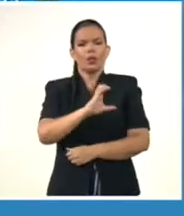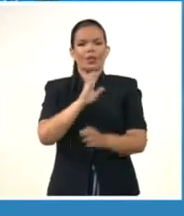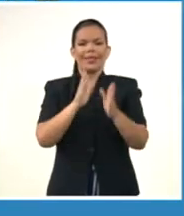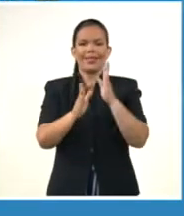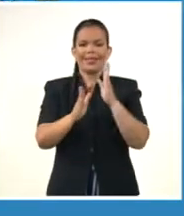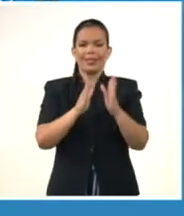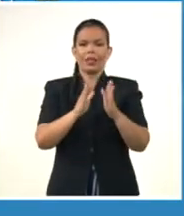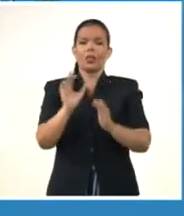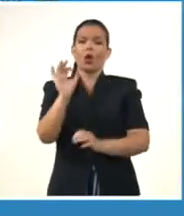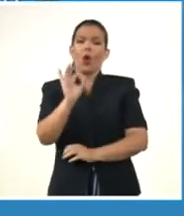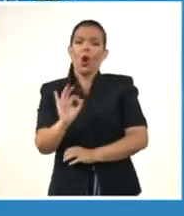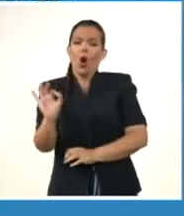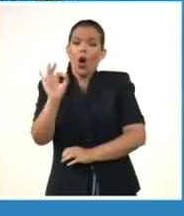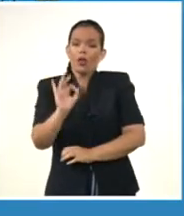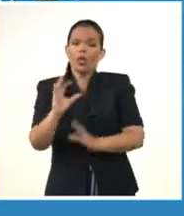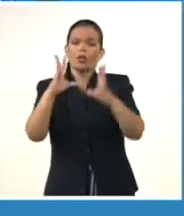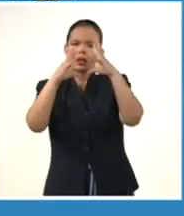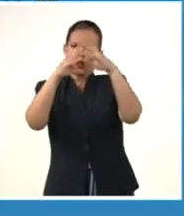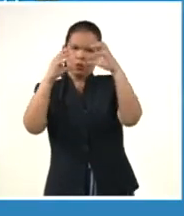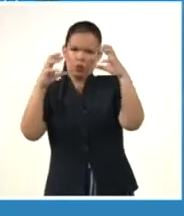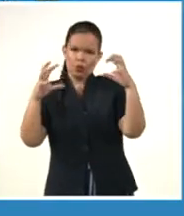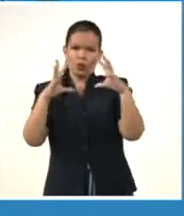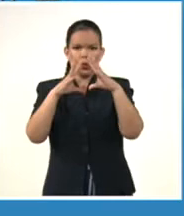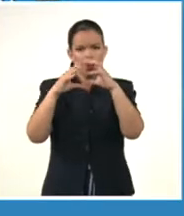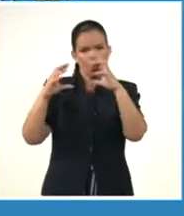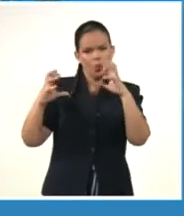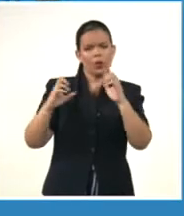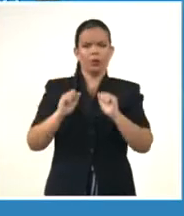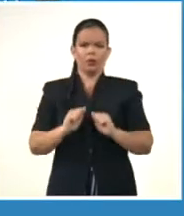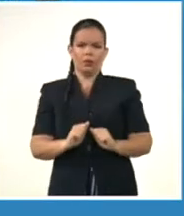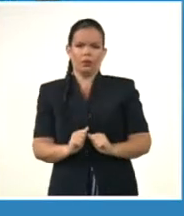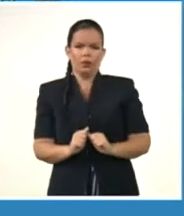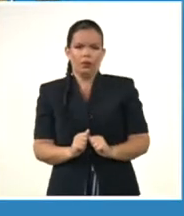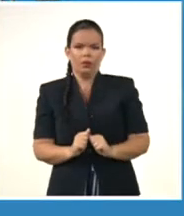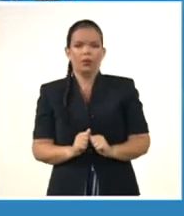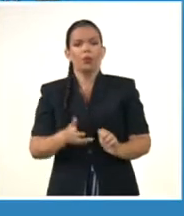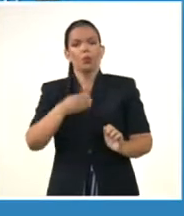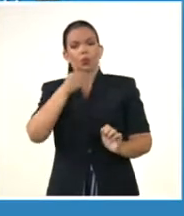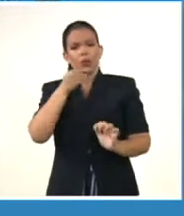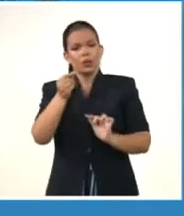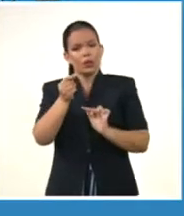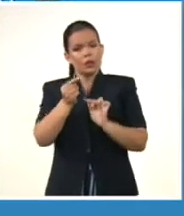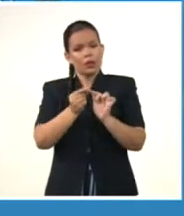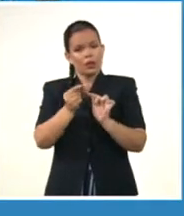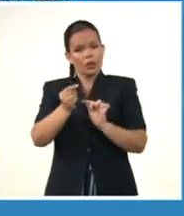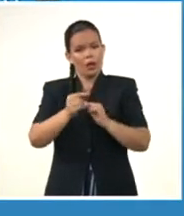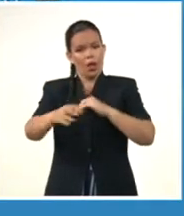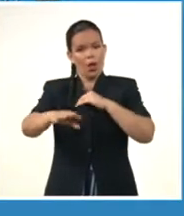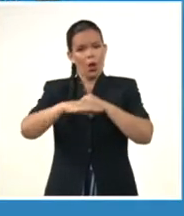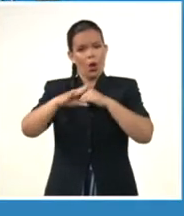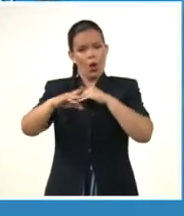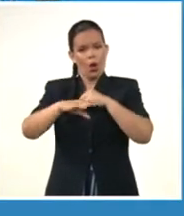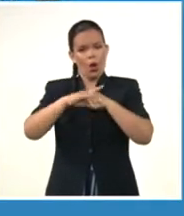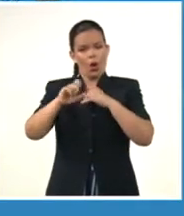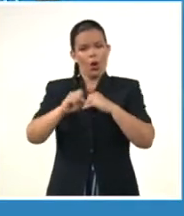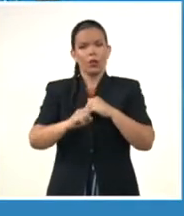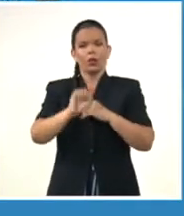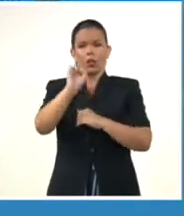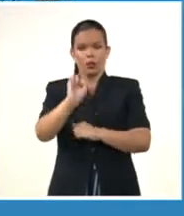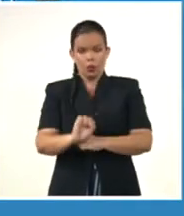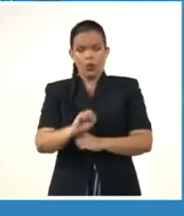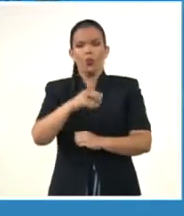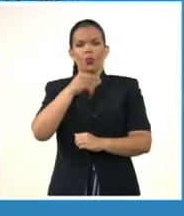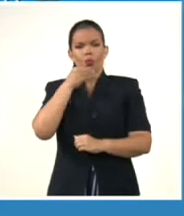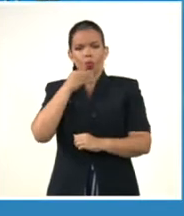estará parcialmente nublado y pudiera nublarse en algunas localidades, sobre todo cercanas a la costa sur, con la posibilidad de aislados chubascos y